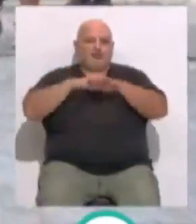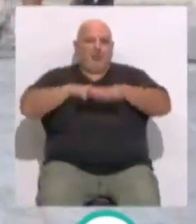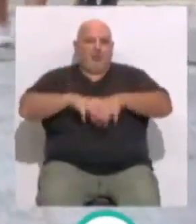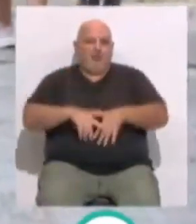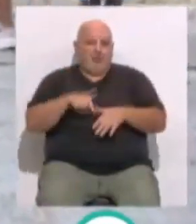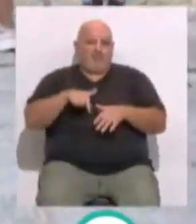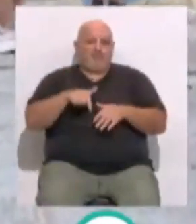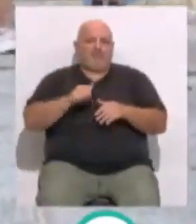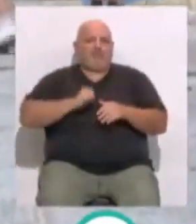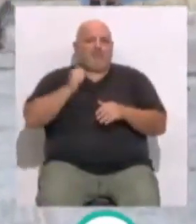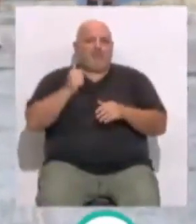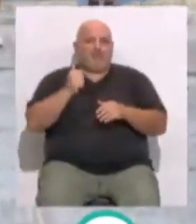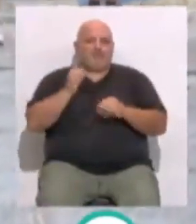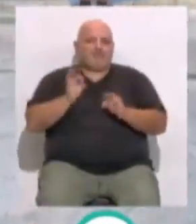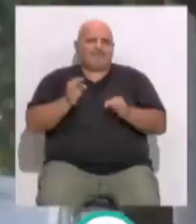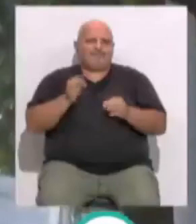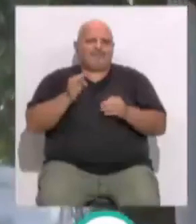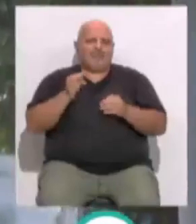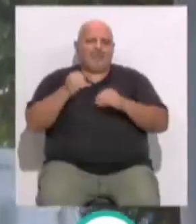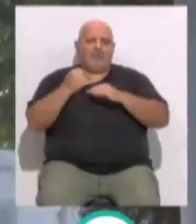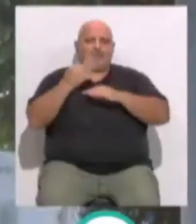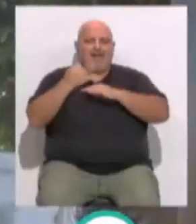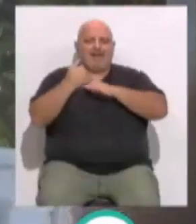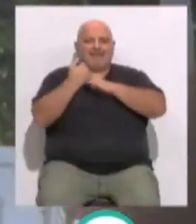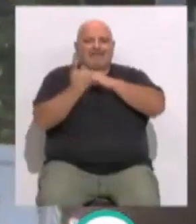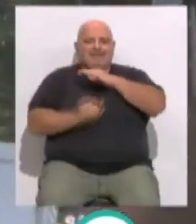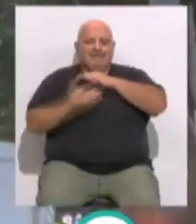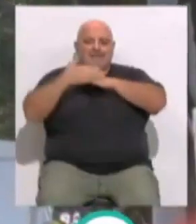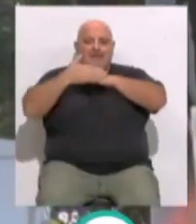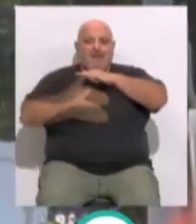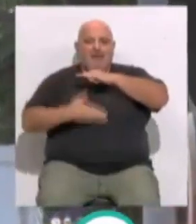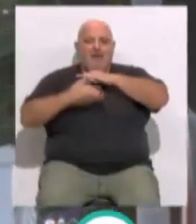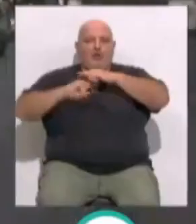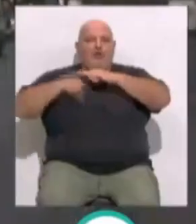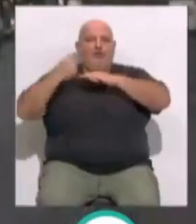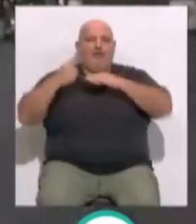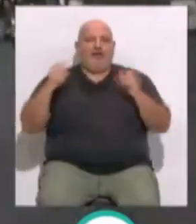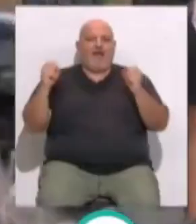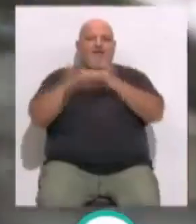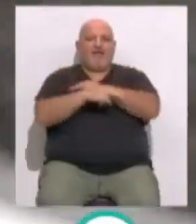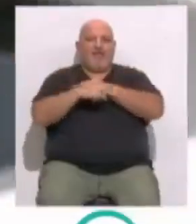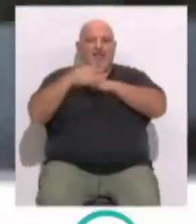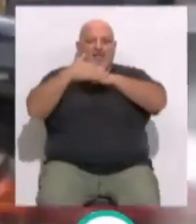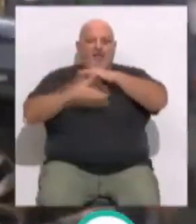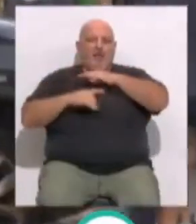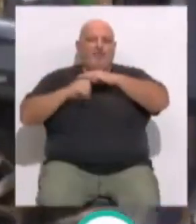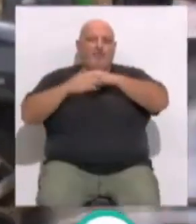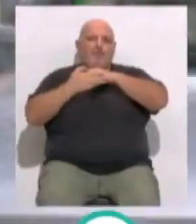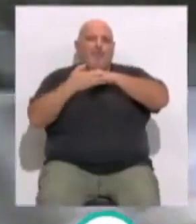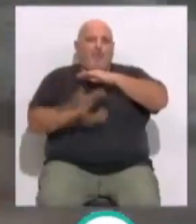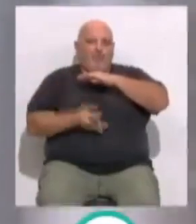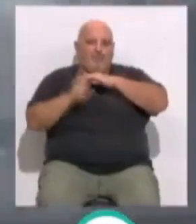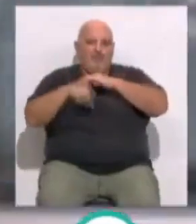El desplome ha producido en efecto latigazo, una rotura en el muro exterior que da a la avenida, a la altura del pilar afectado.